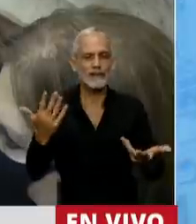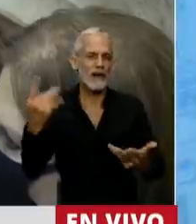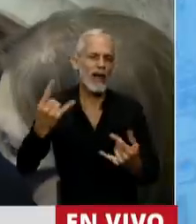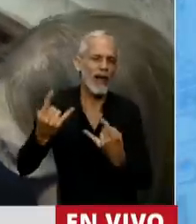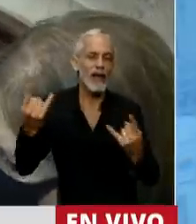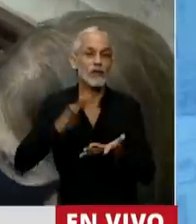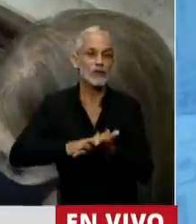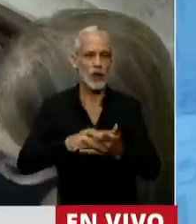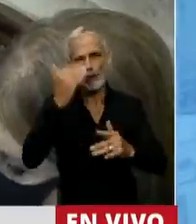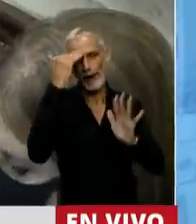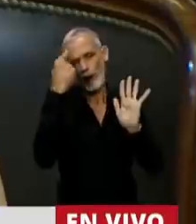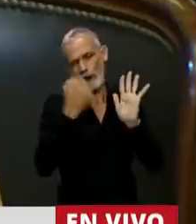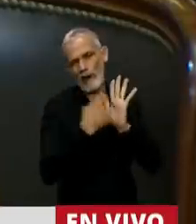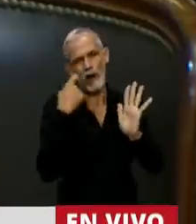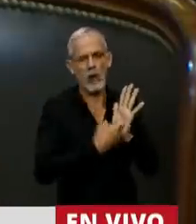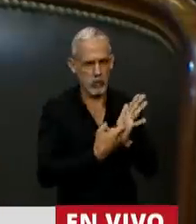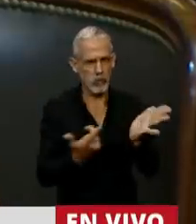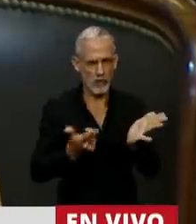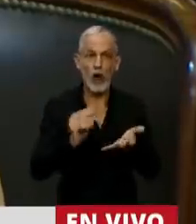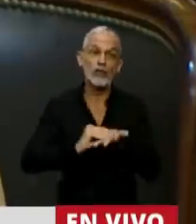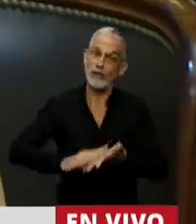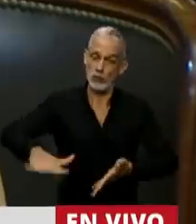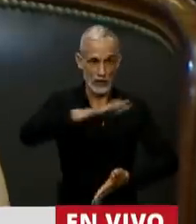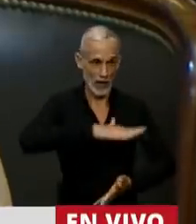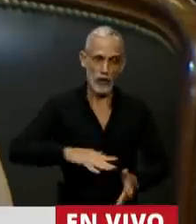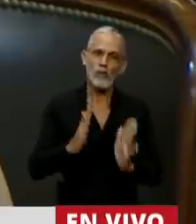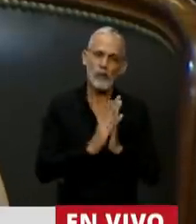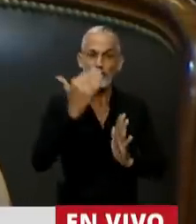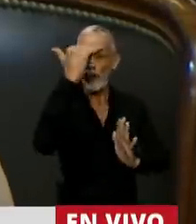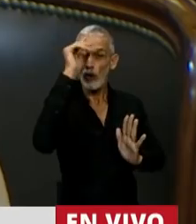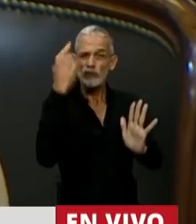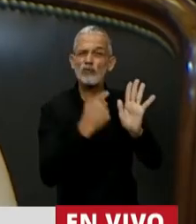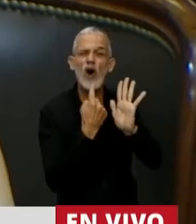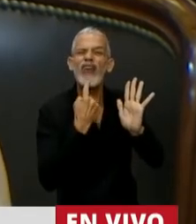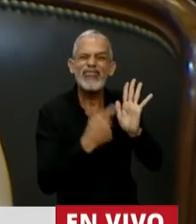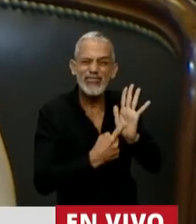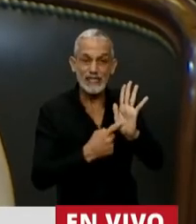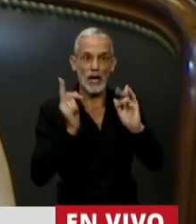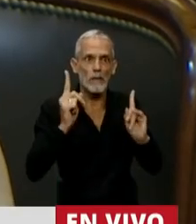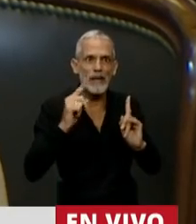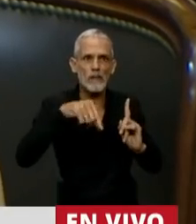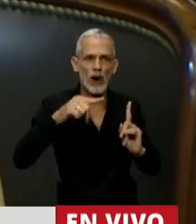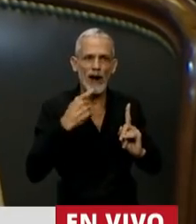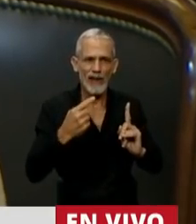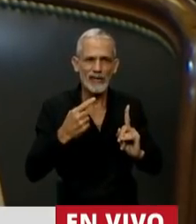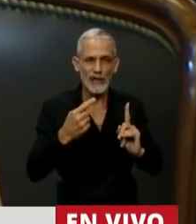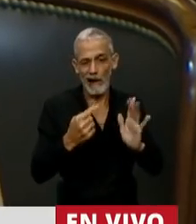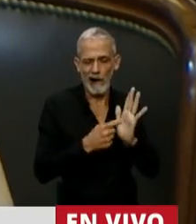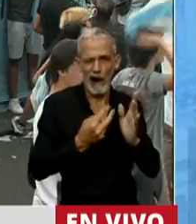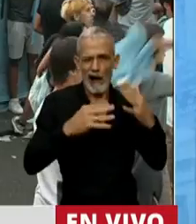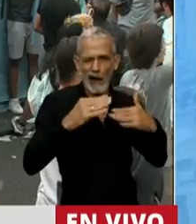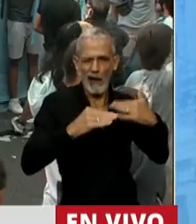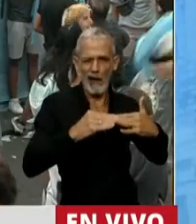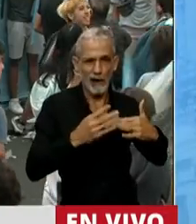de esta propuesta. Pero señores legisladores, si la Constitución dijera lo que se pretende hacerla decir, no